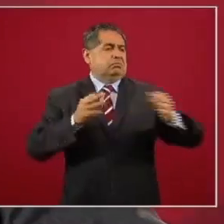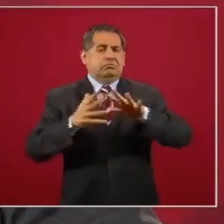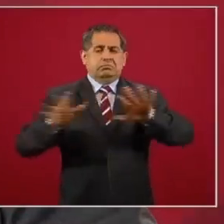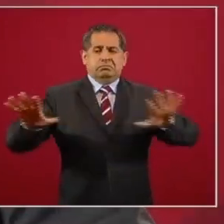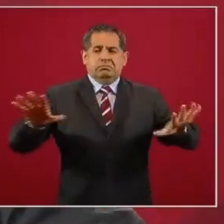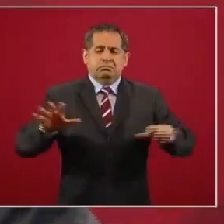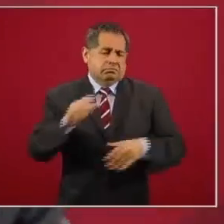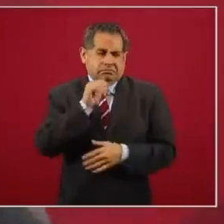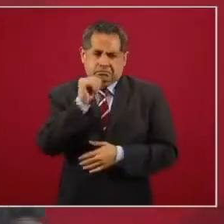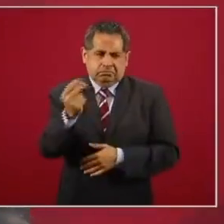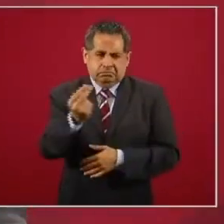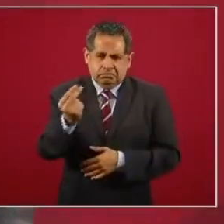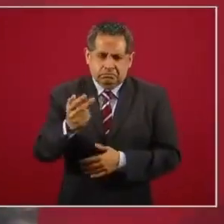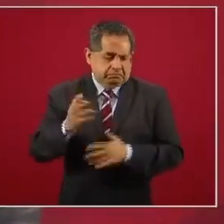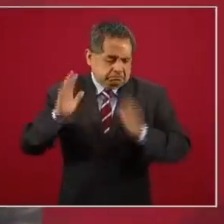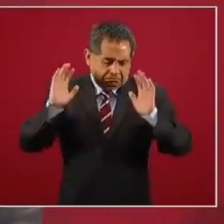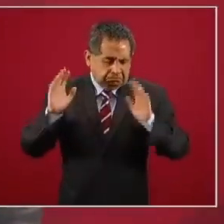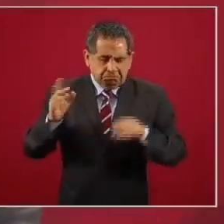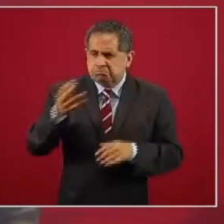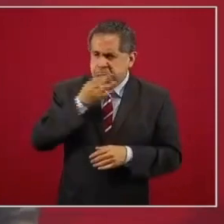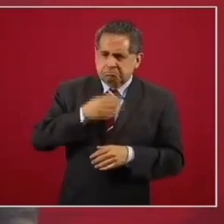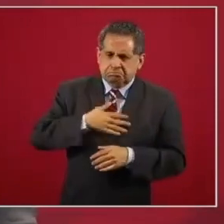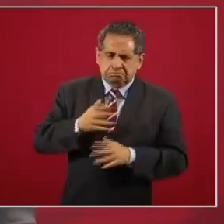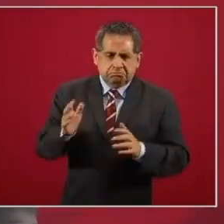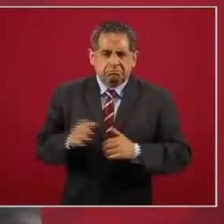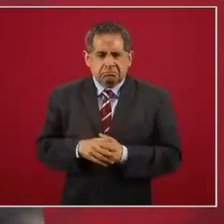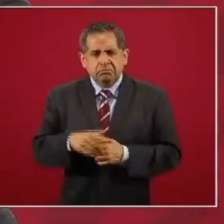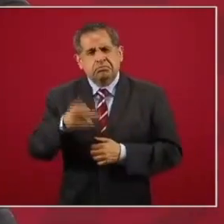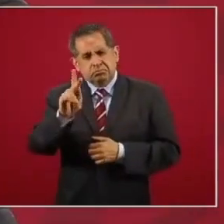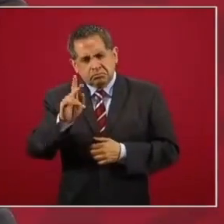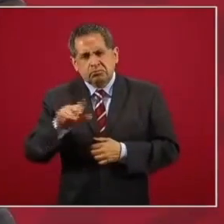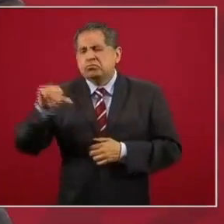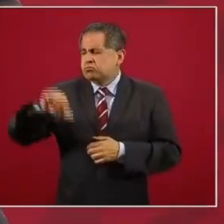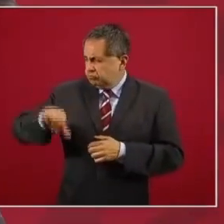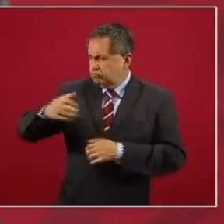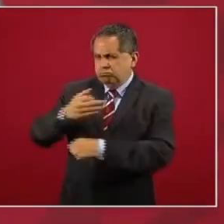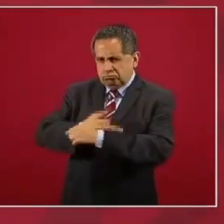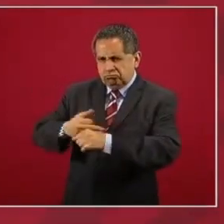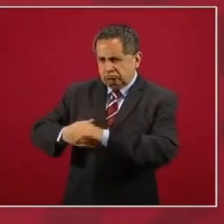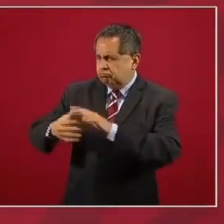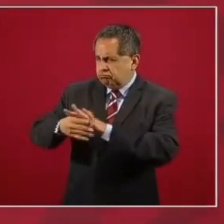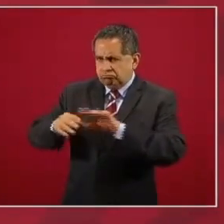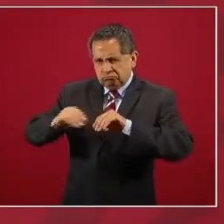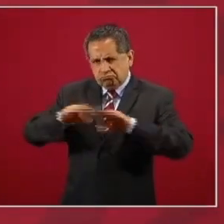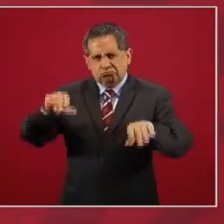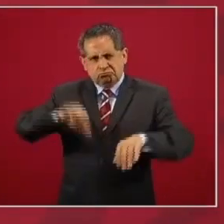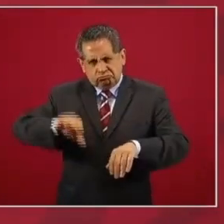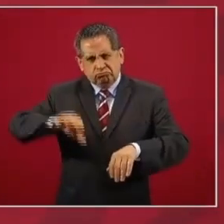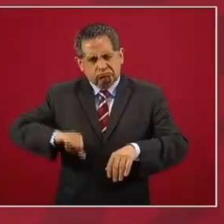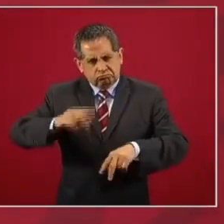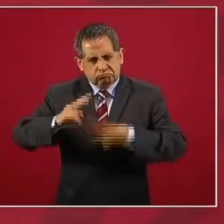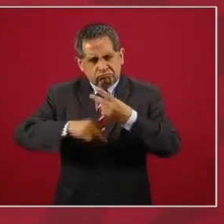mantiene la distancia. De todas maneras, hoy en la tarde, a ver si…